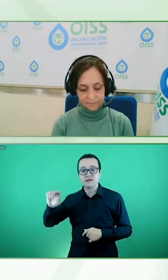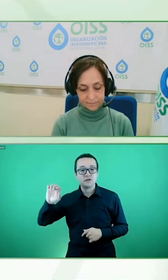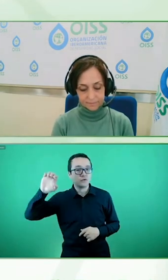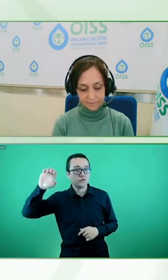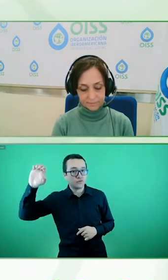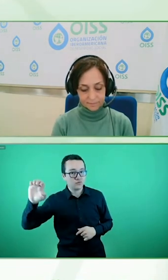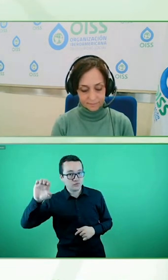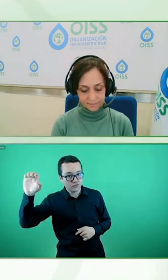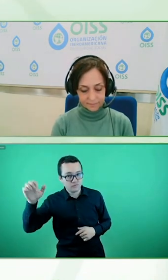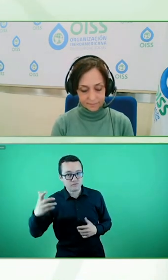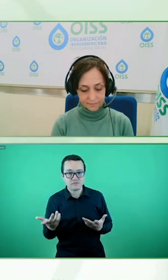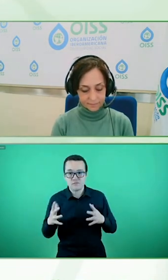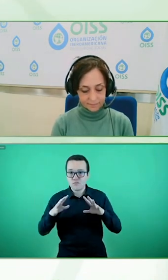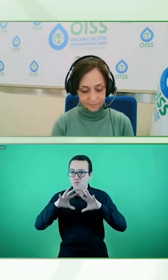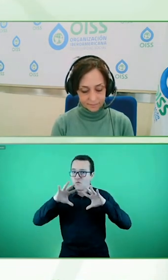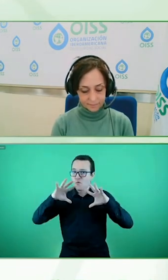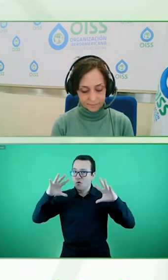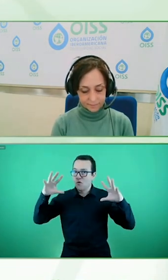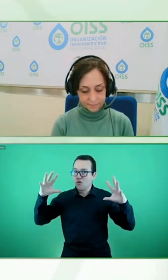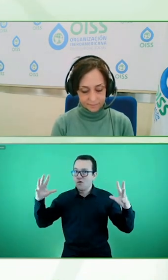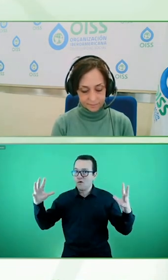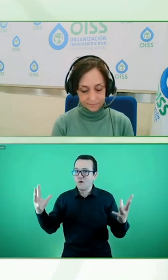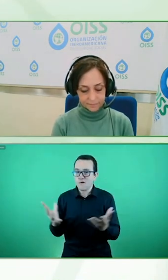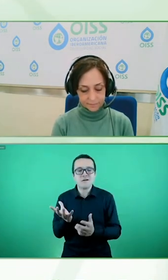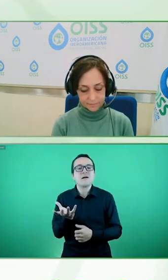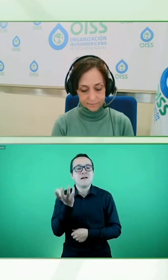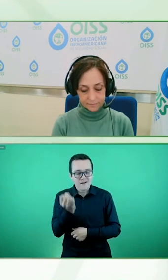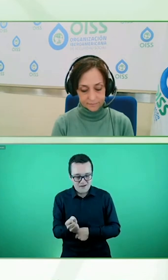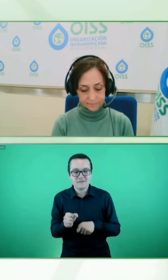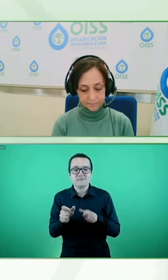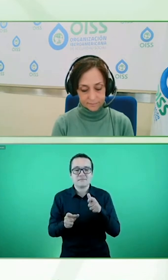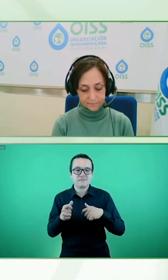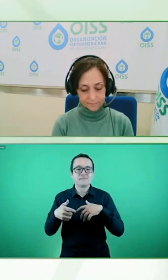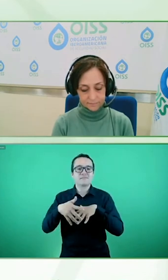redes nacionales de empresas y discapacidad.